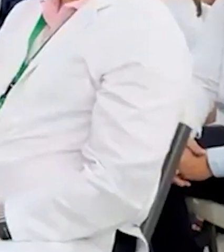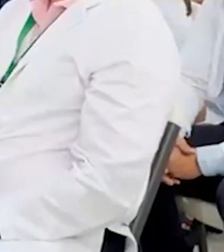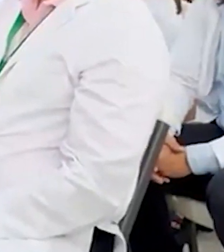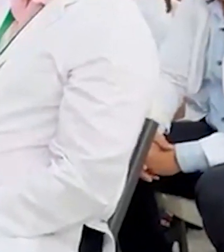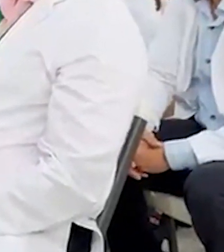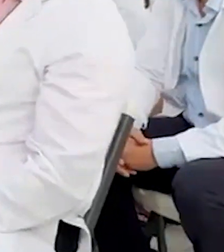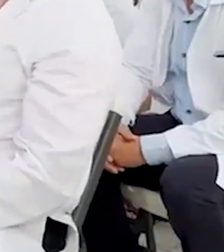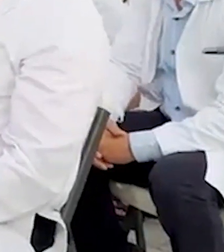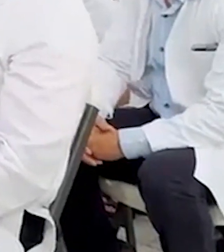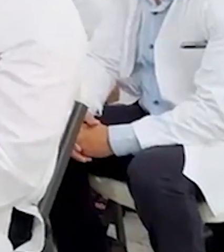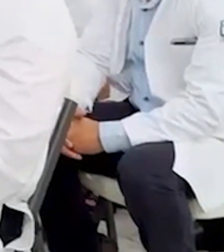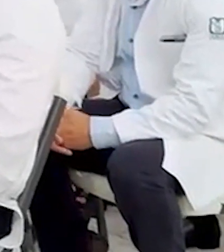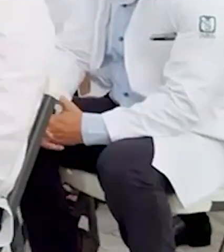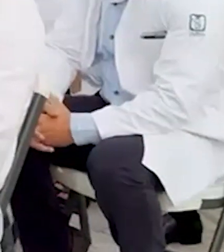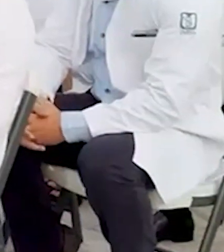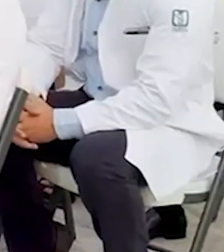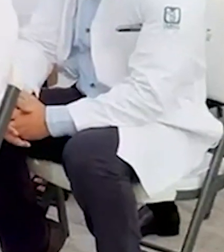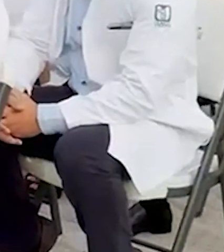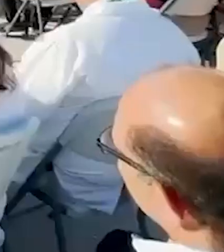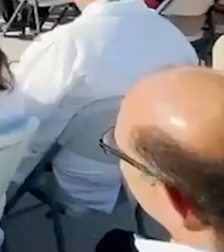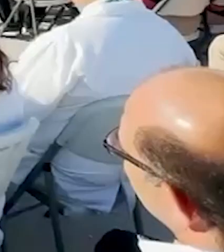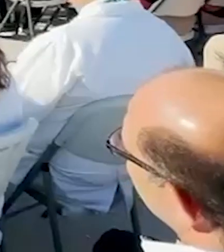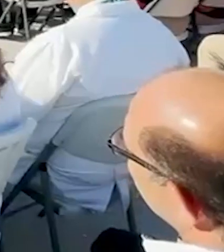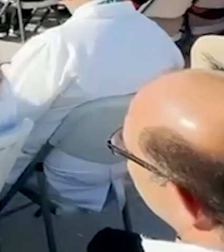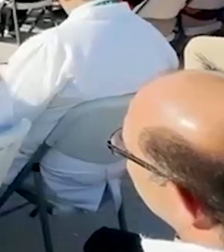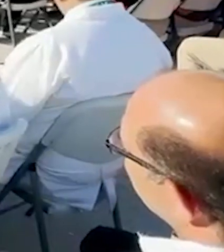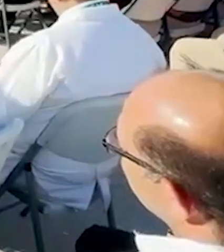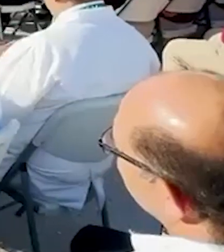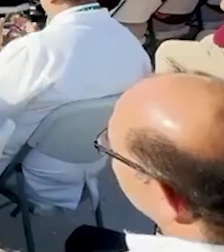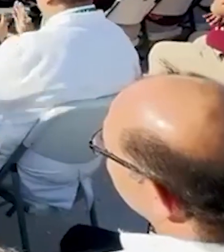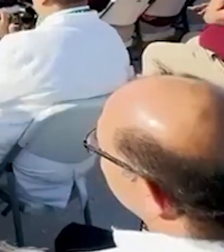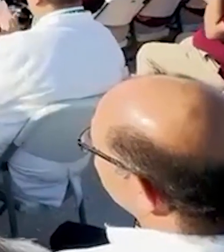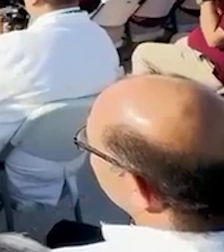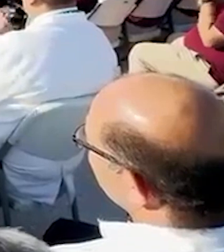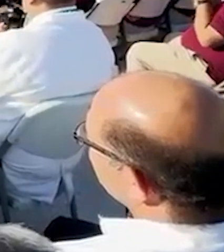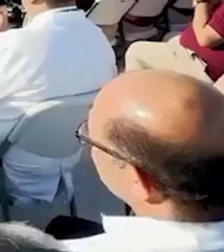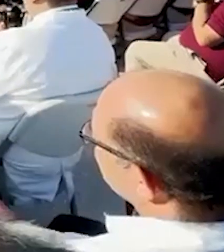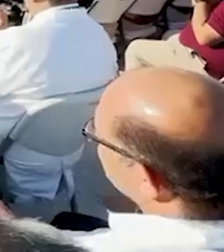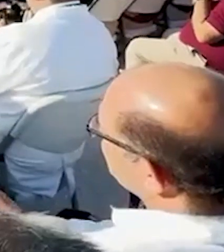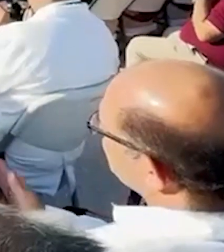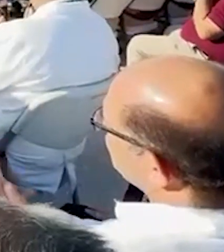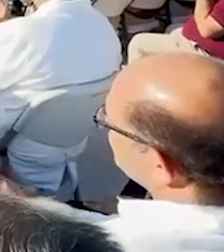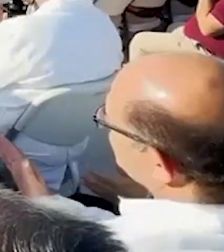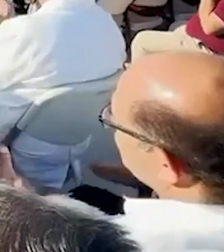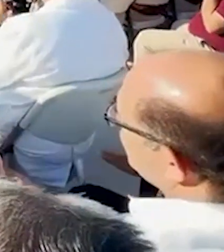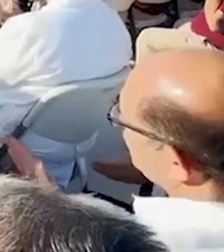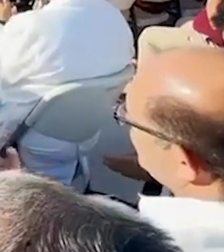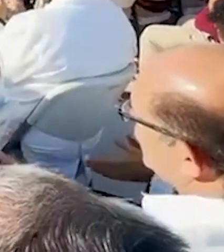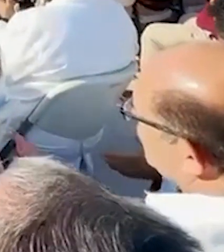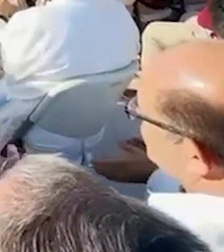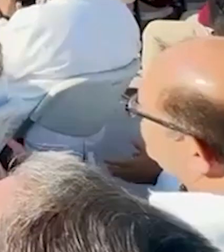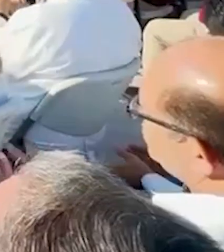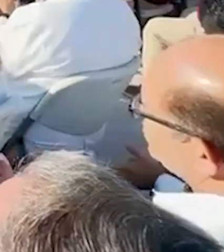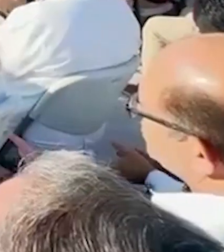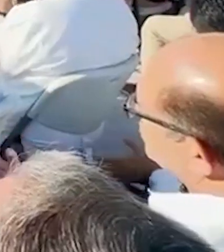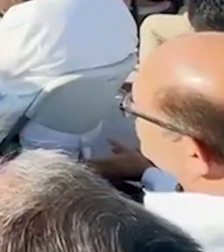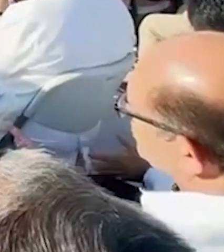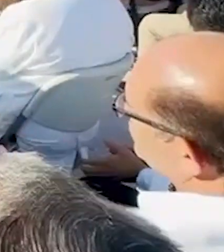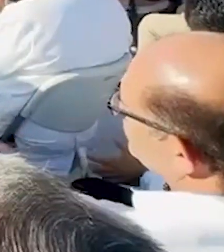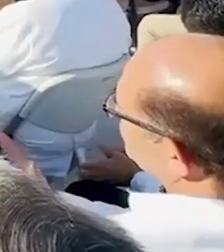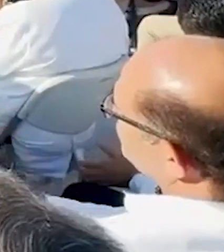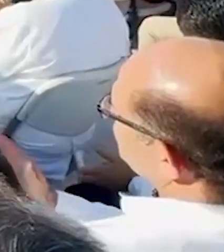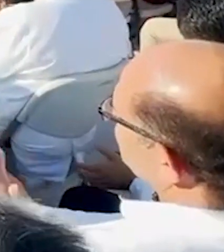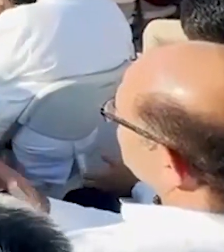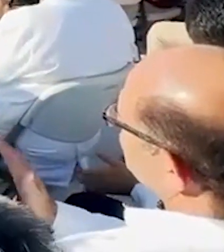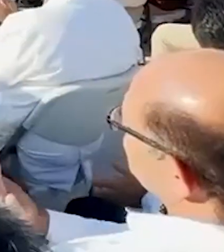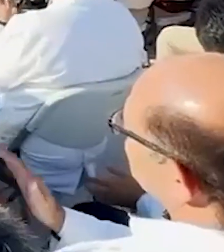reconoció la reciente apertura de la clínica del Issste en Los Cabos, inaugurada semanas atrás por el presidente López Obrador, la cual tuvo una inversión de más de 500